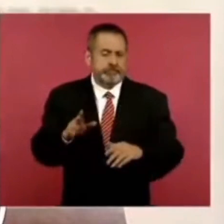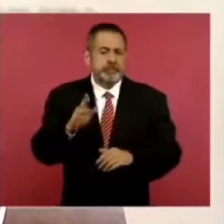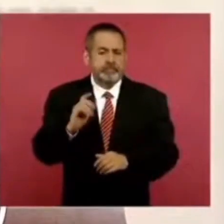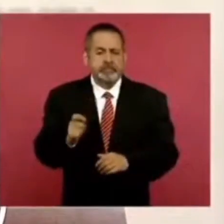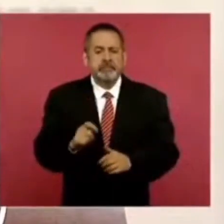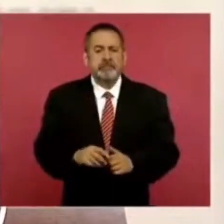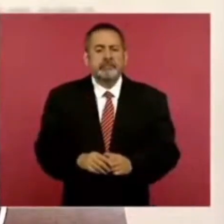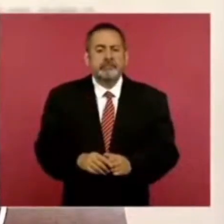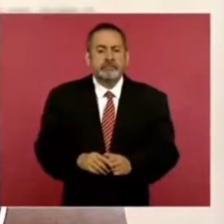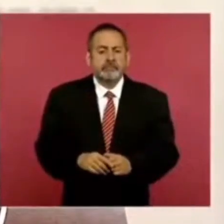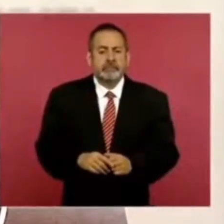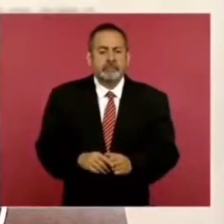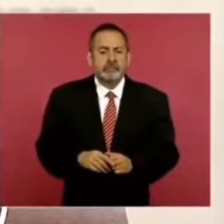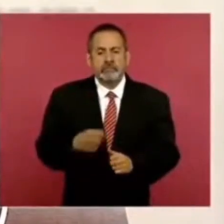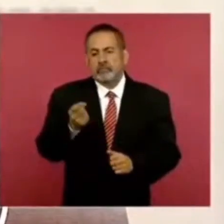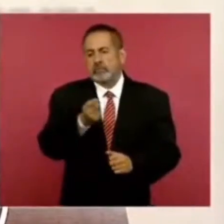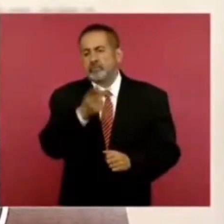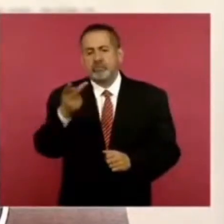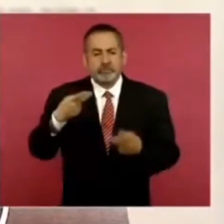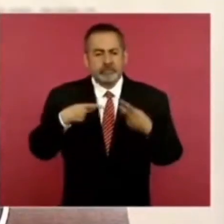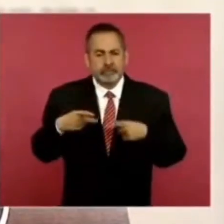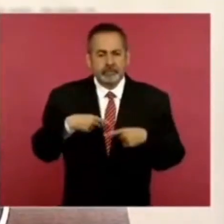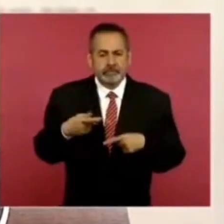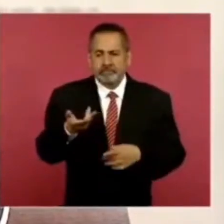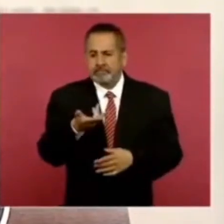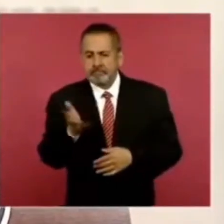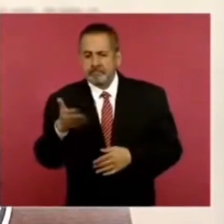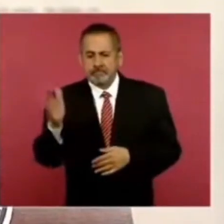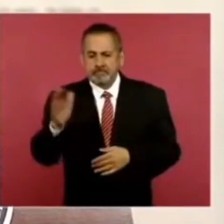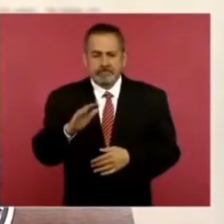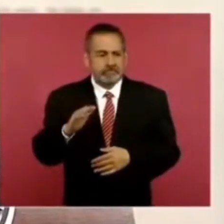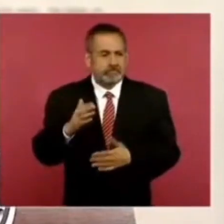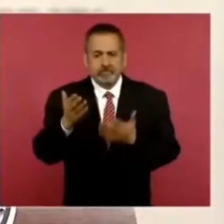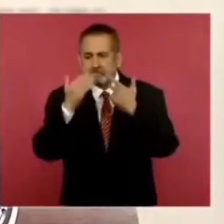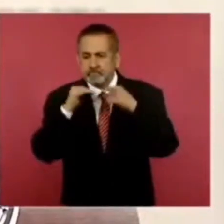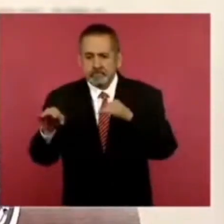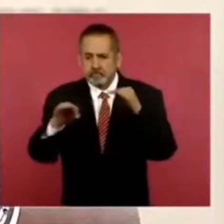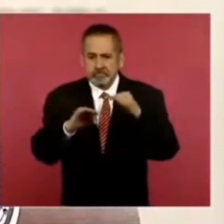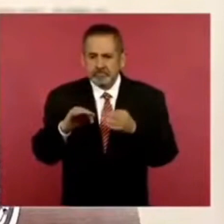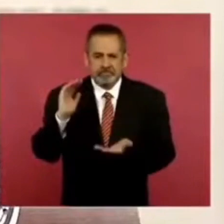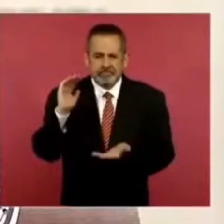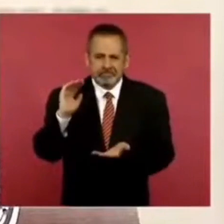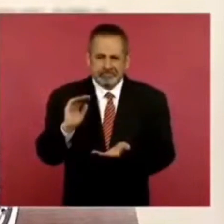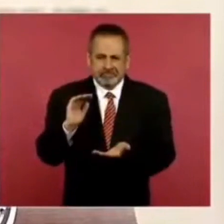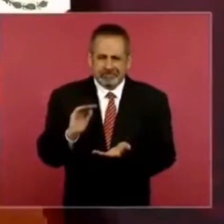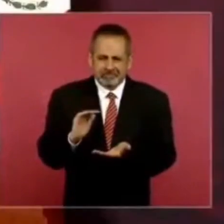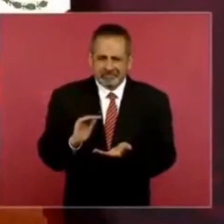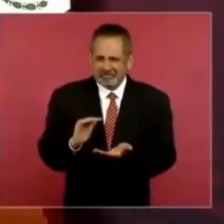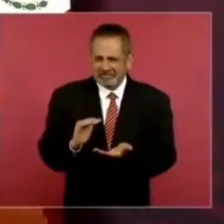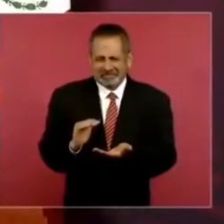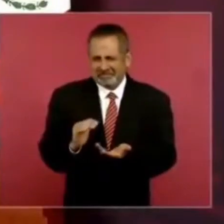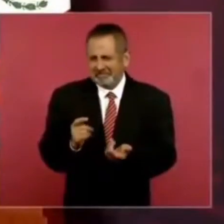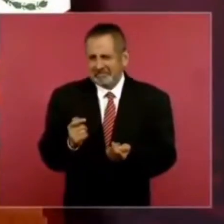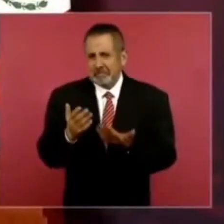la tasa de desempleo mucho, mucho, muy baja, prácticamente no hay